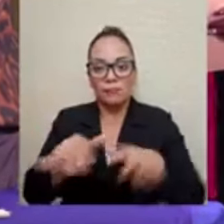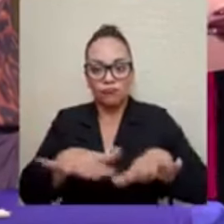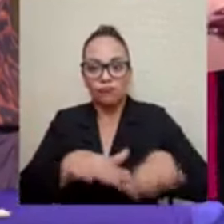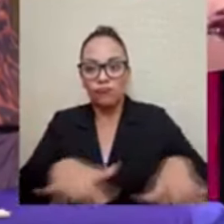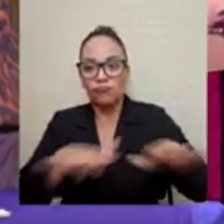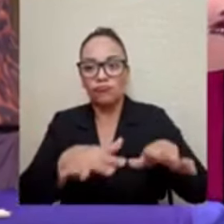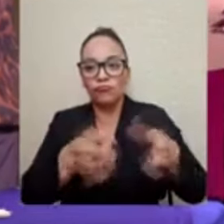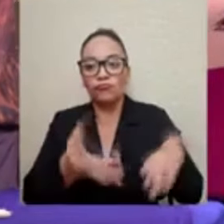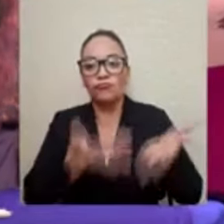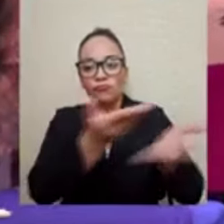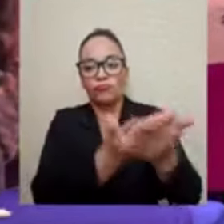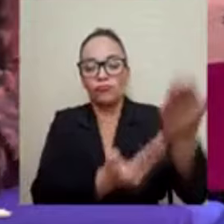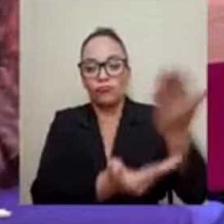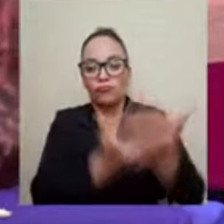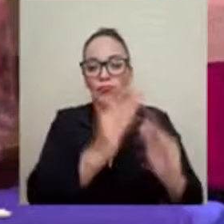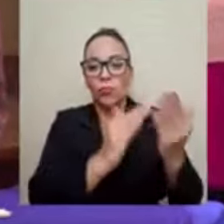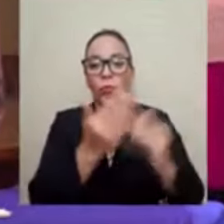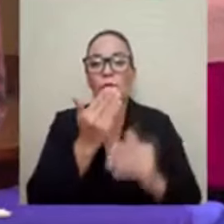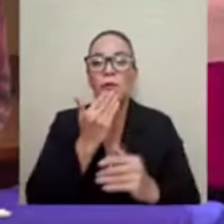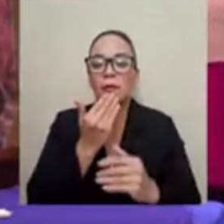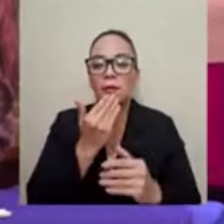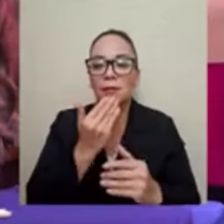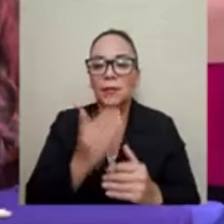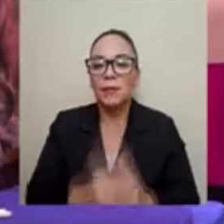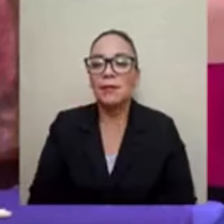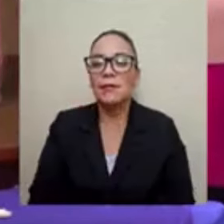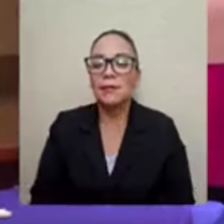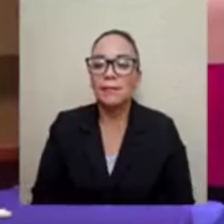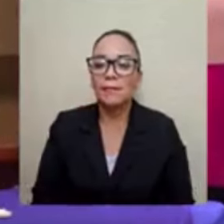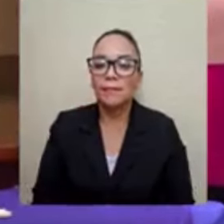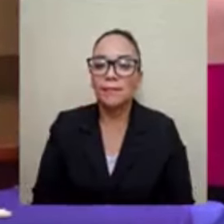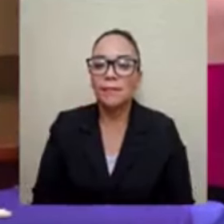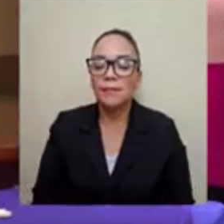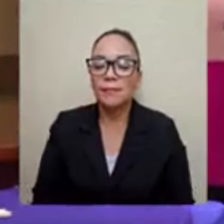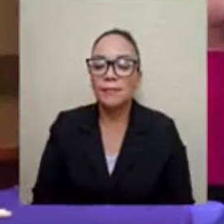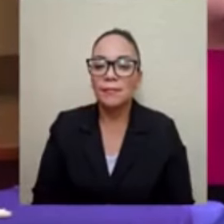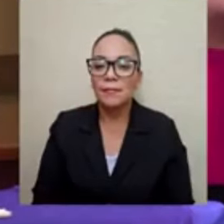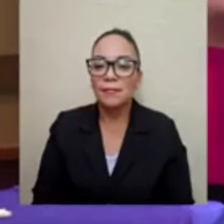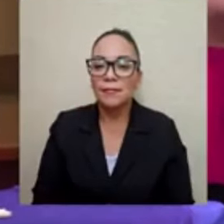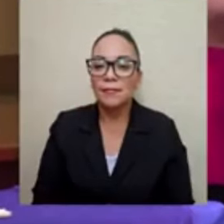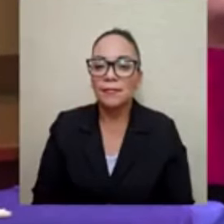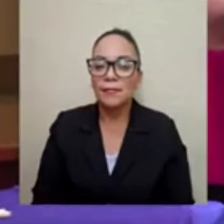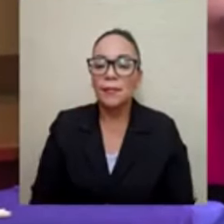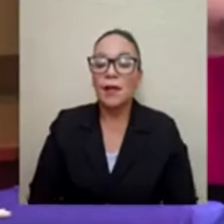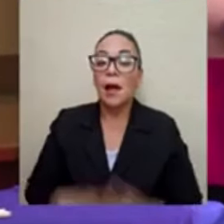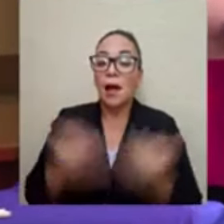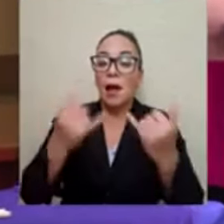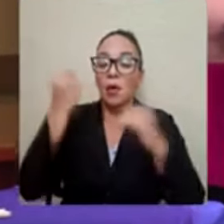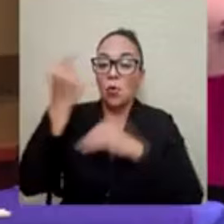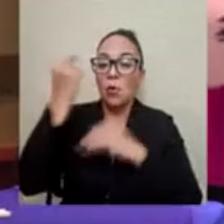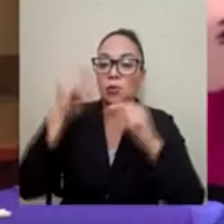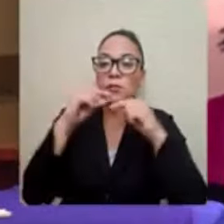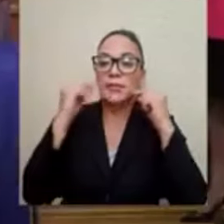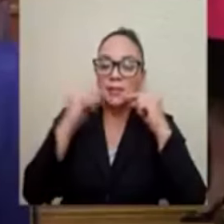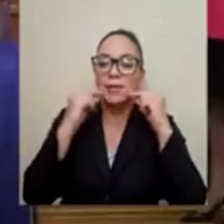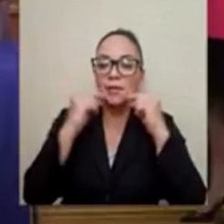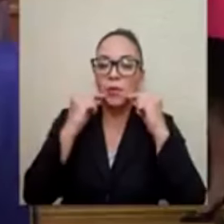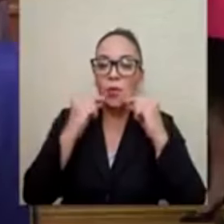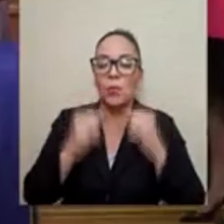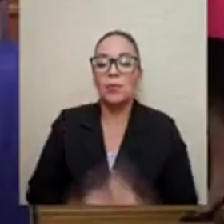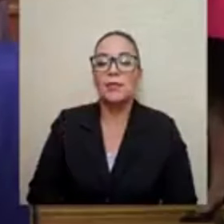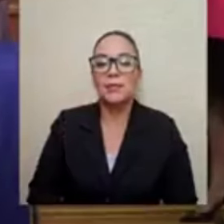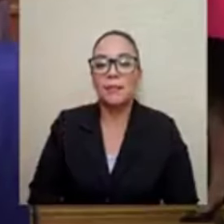propiedad dentro del territorio indígena nobe de Conte Burica al señor Miranda Chávez por un monto de casi